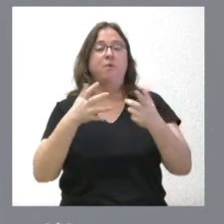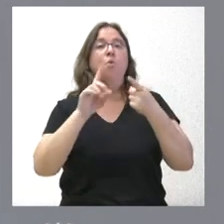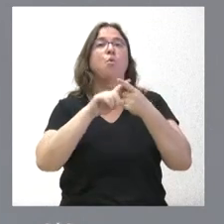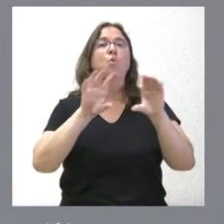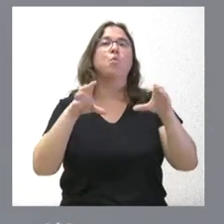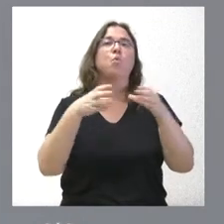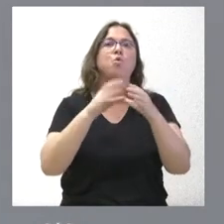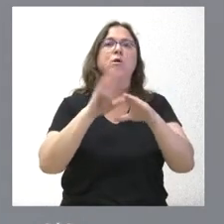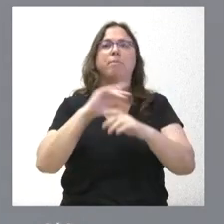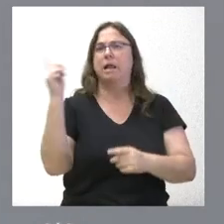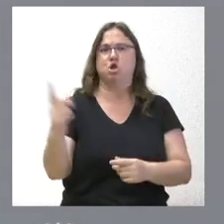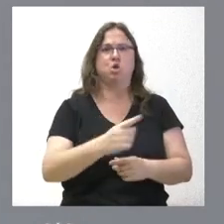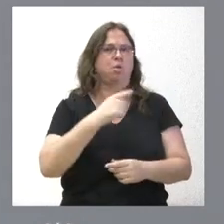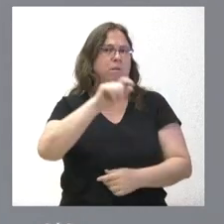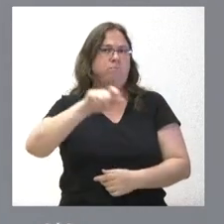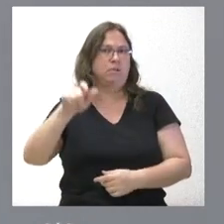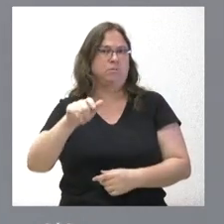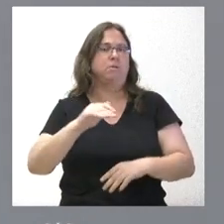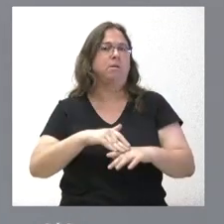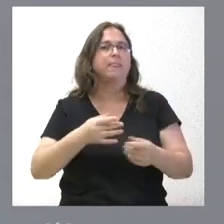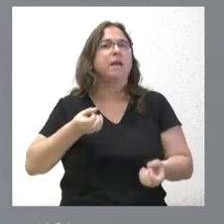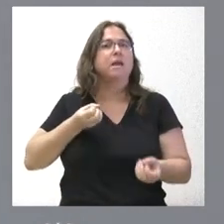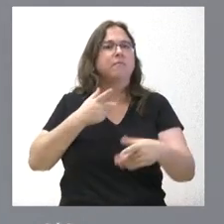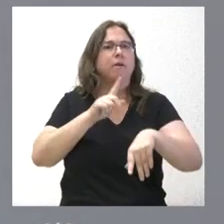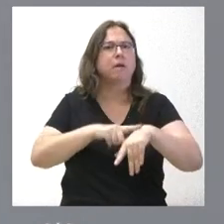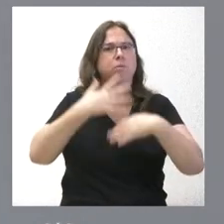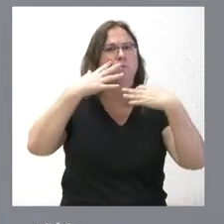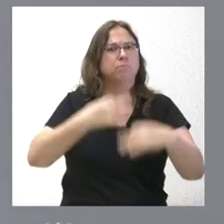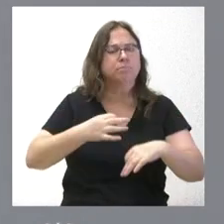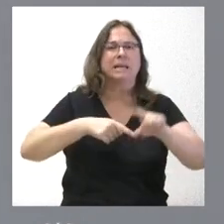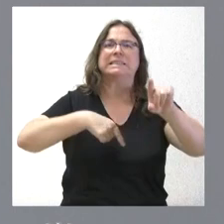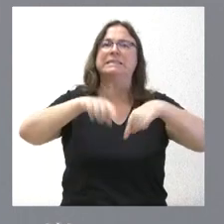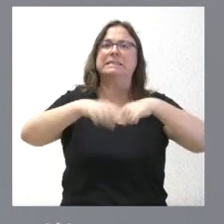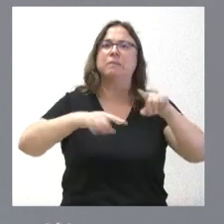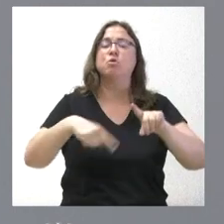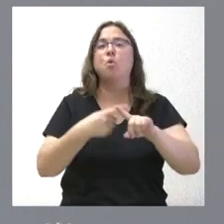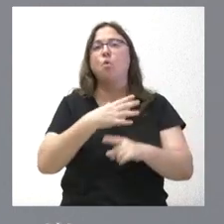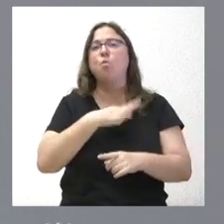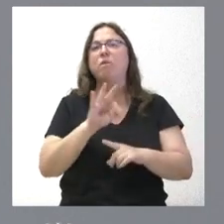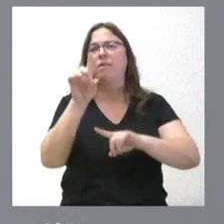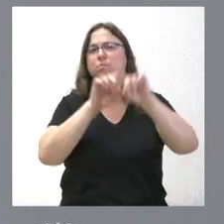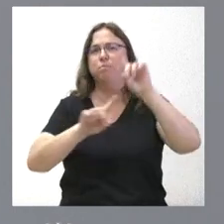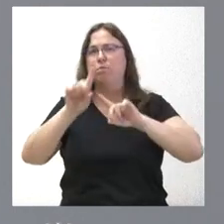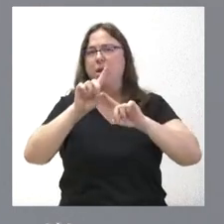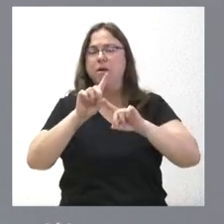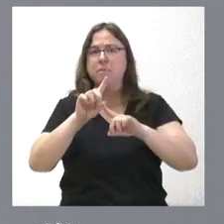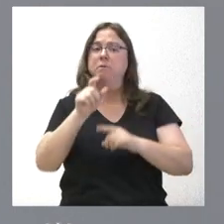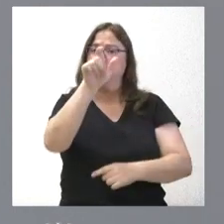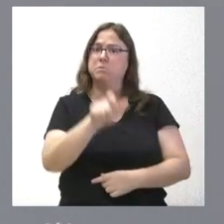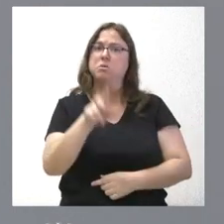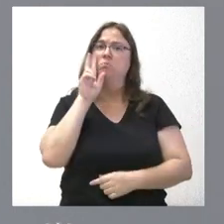ventajas para todos los ciudadanos que reciben la información en tiempo real por el transporte o las posibles incidencias, que van a viajar